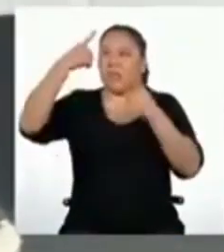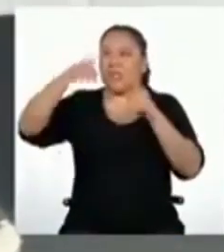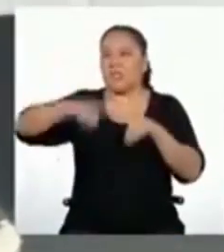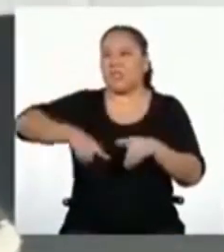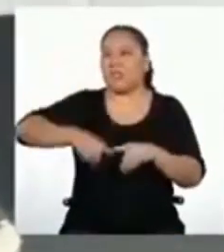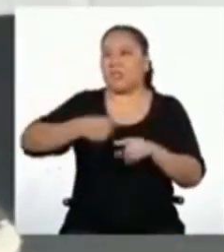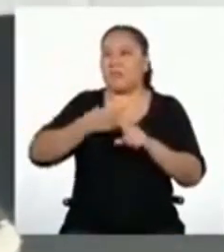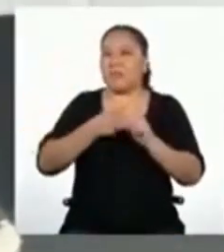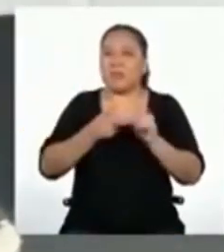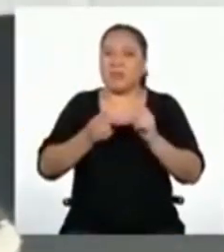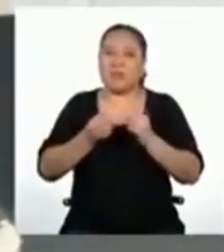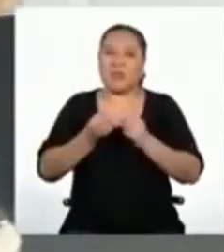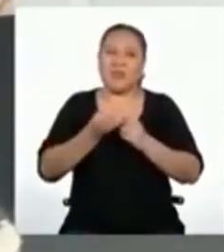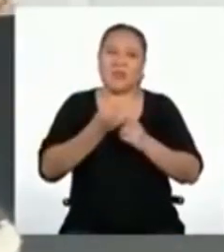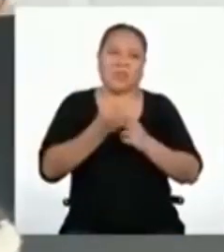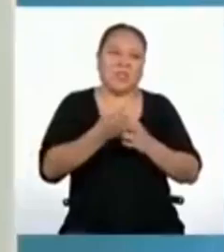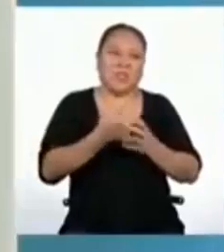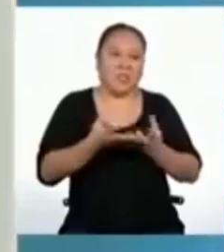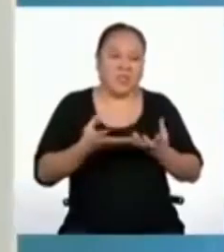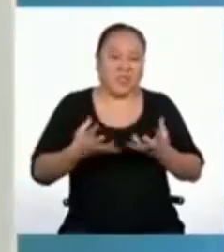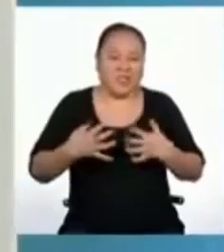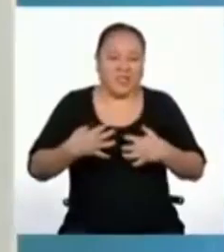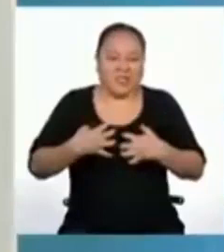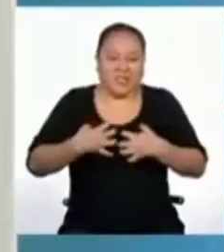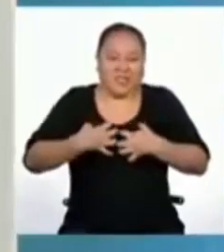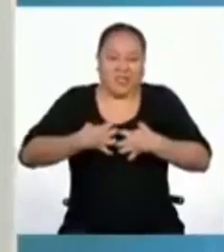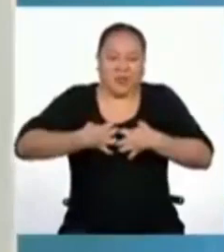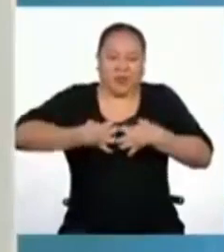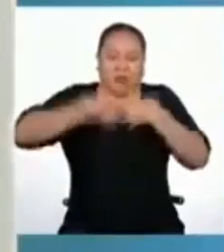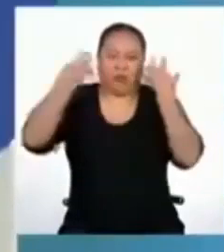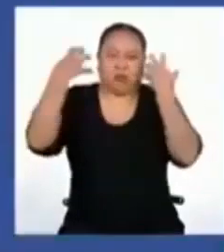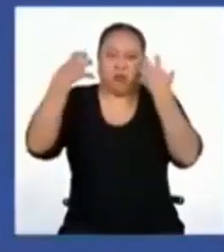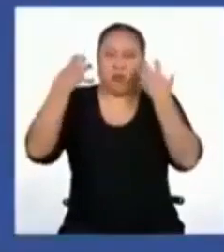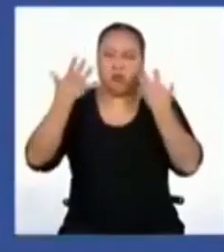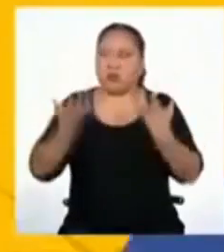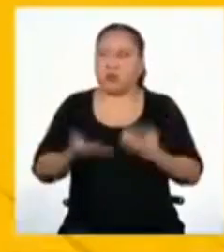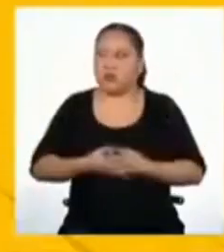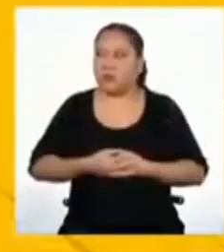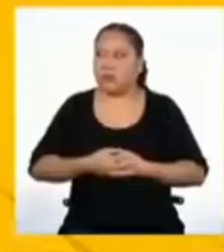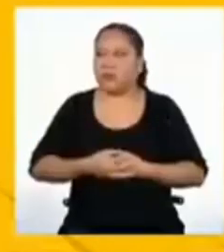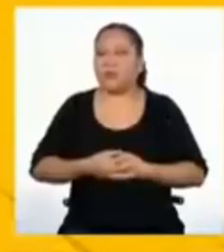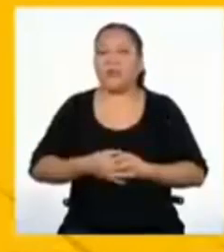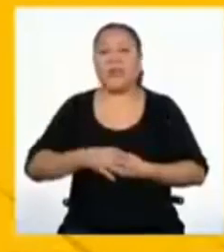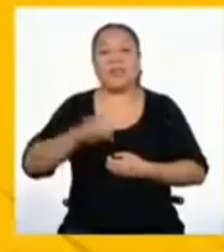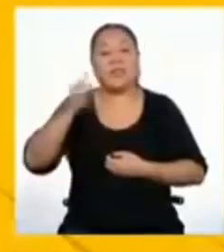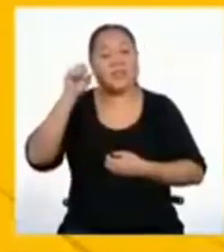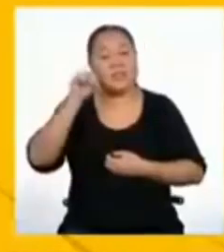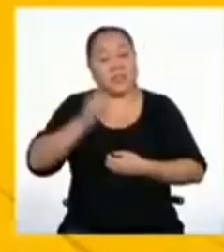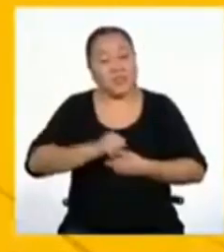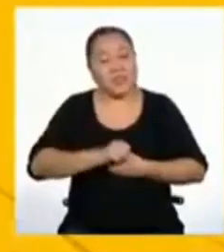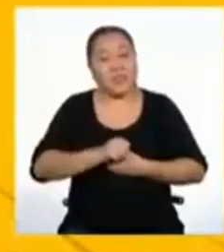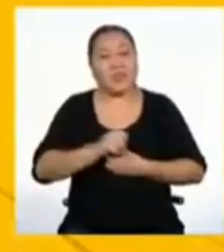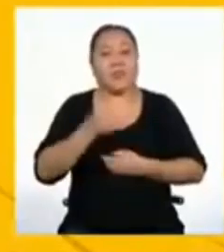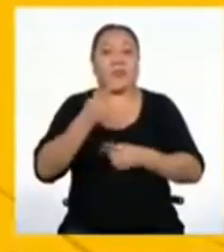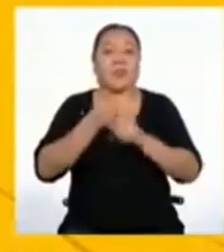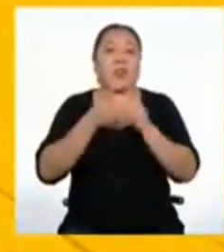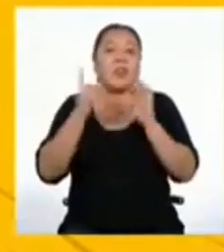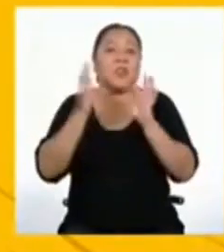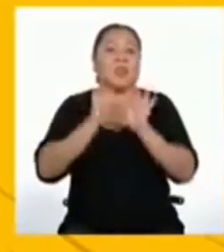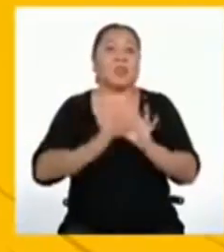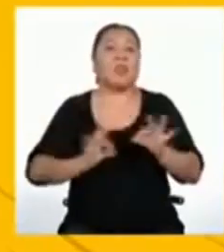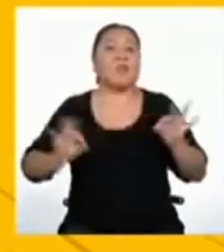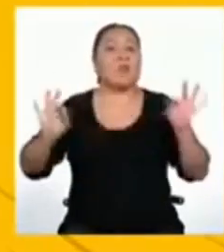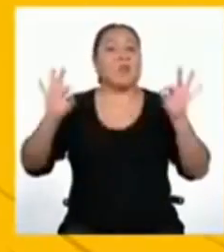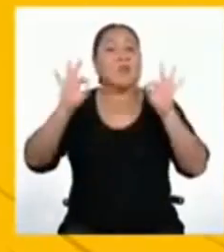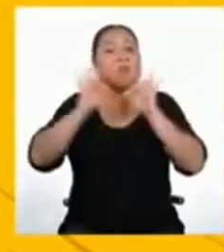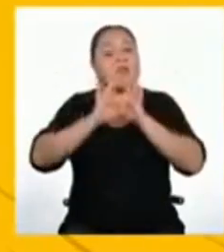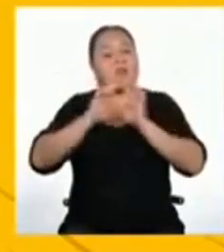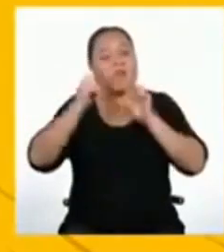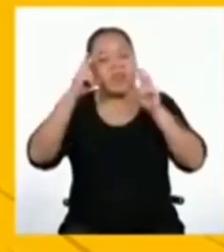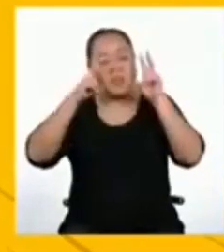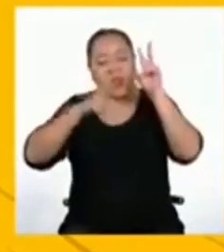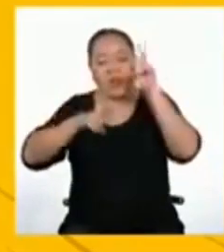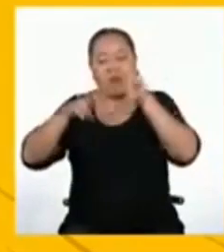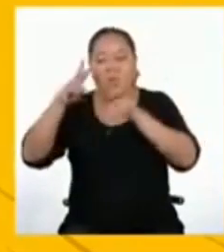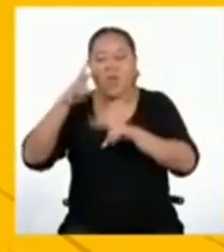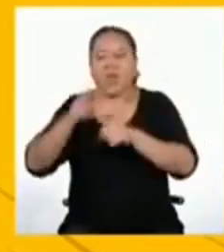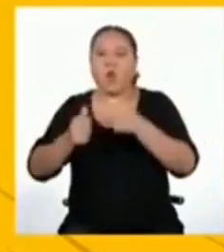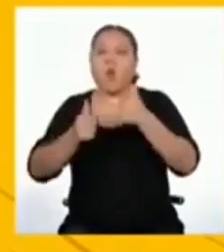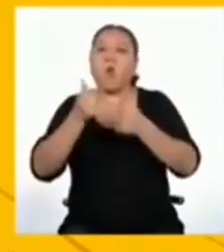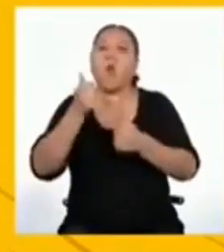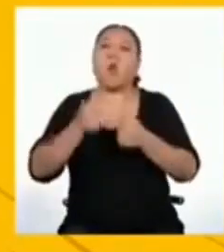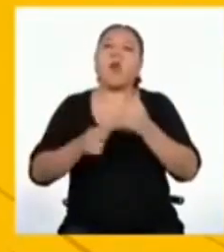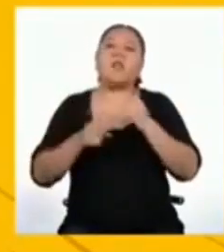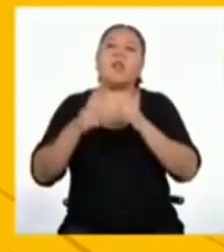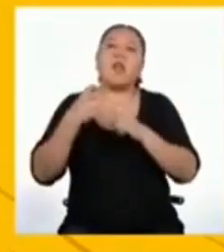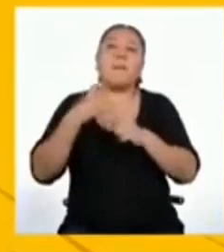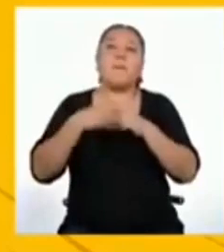eventos que nos desbordan. Sí, por eso es importante indagar las causas de fondo,